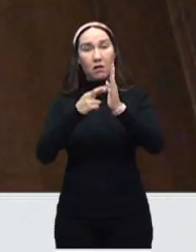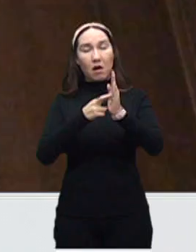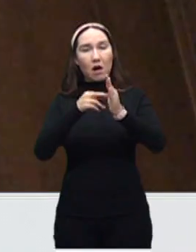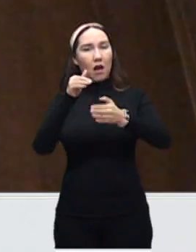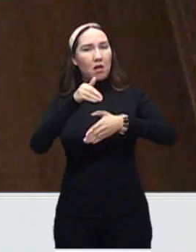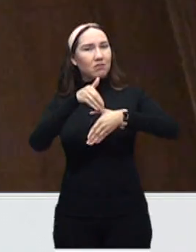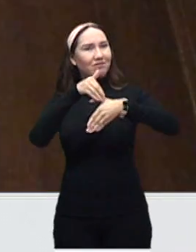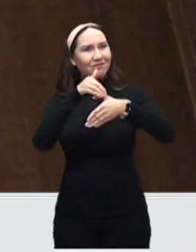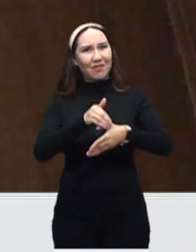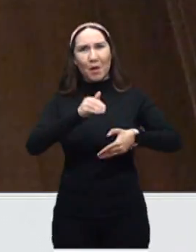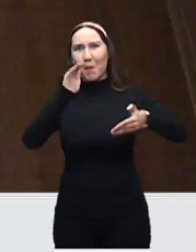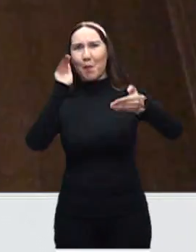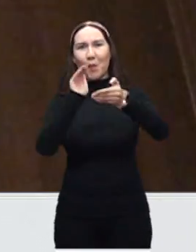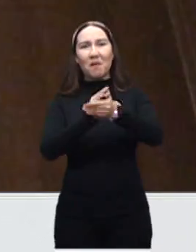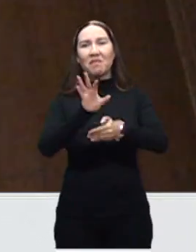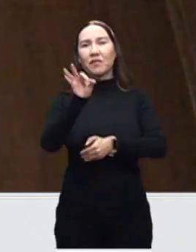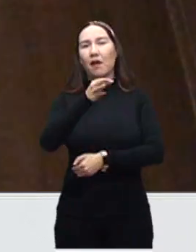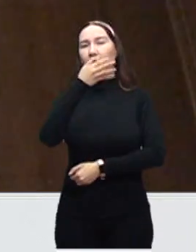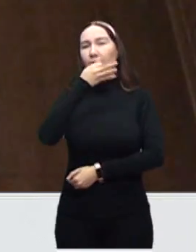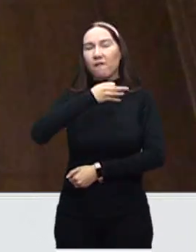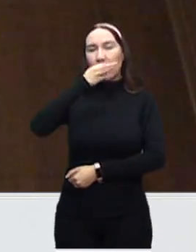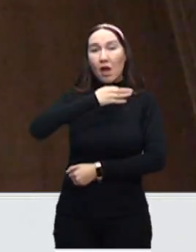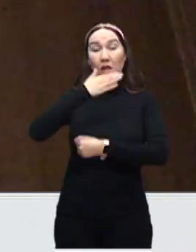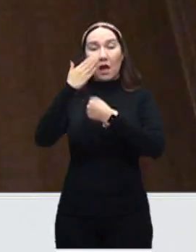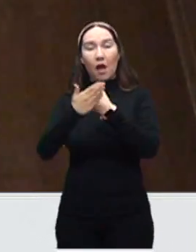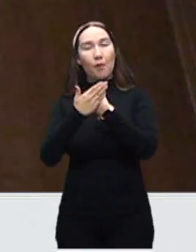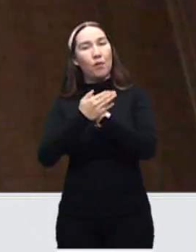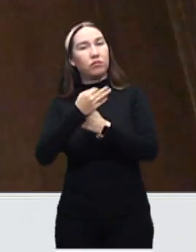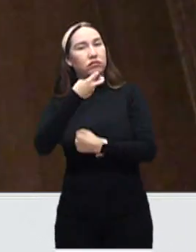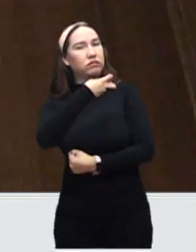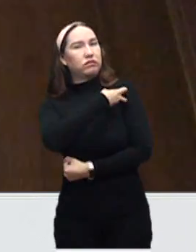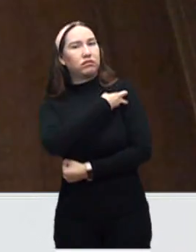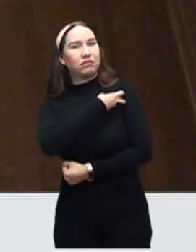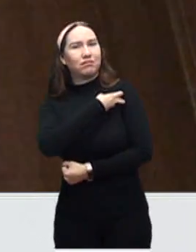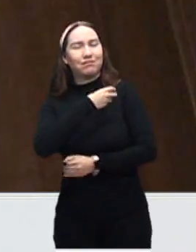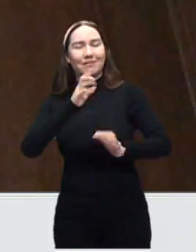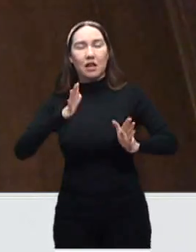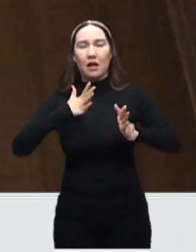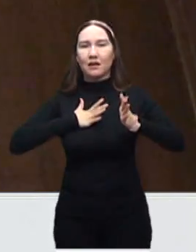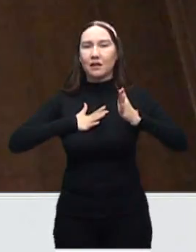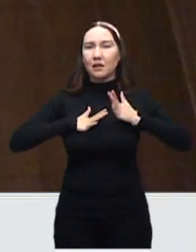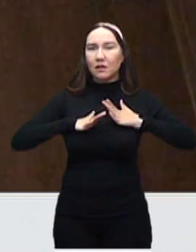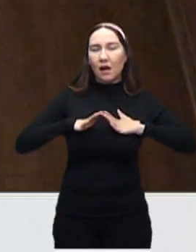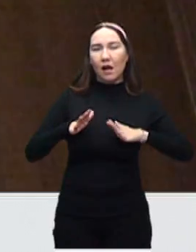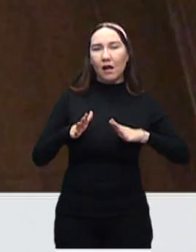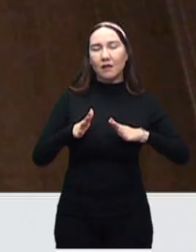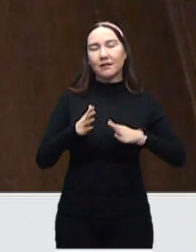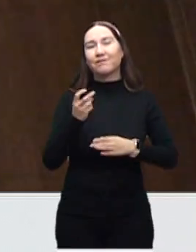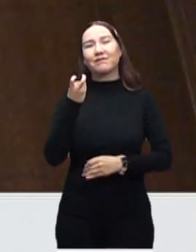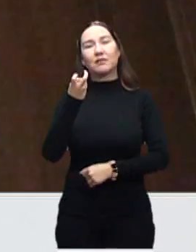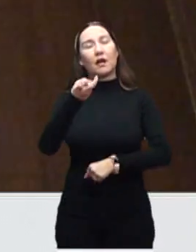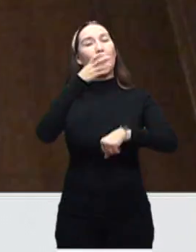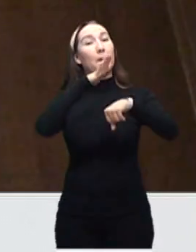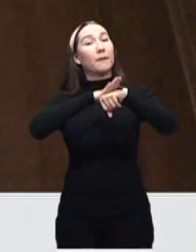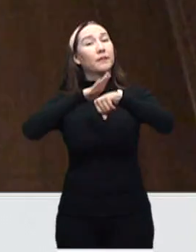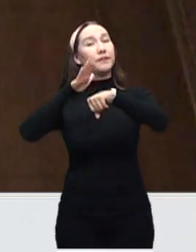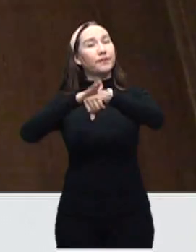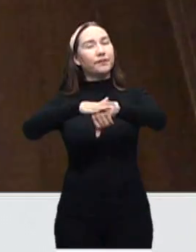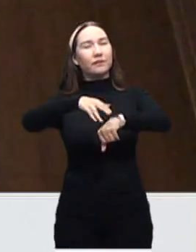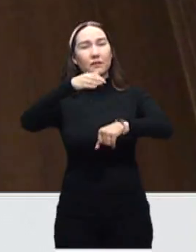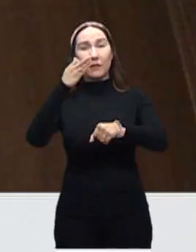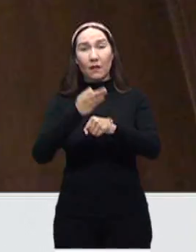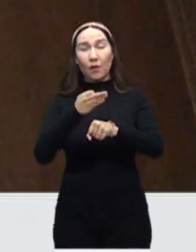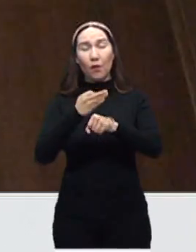las fiestas, porque ya va a venir la vacuna, porque ya estamos cansados. De tal manera que sí pedirle a la población. Hemos hecho un gran